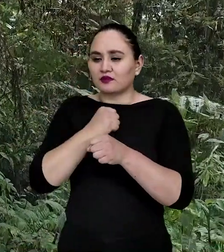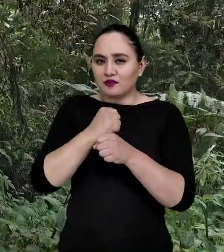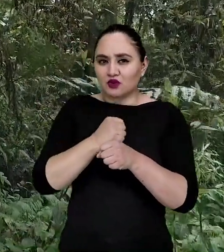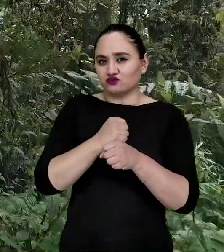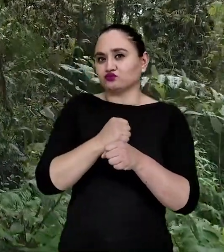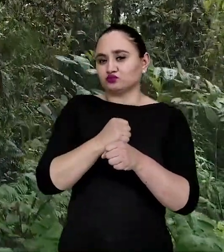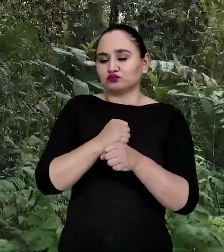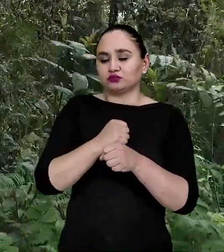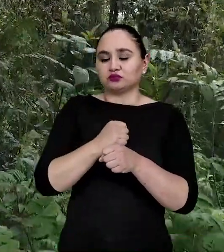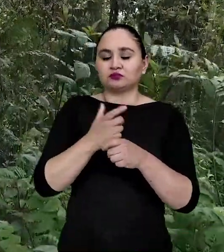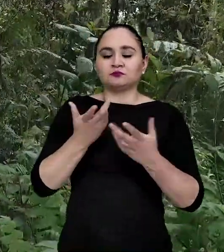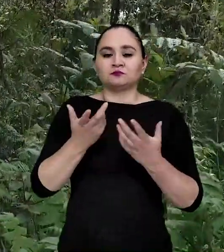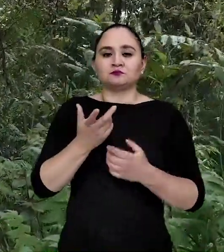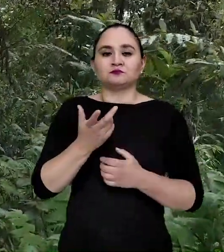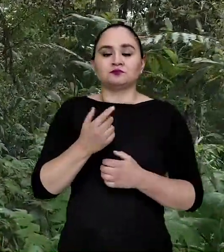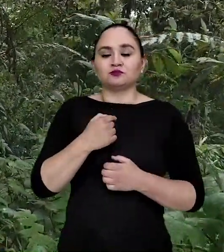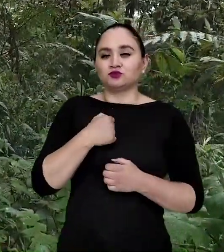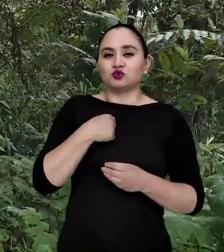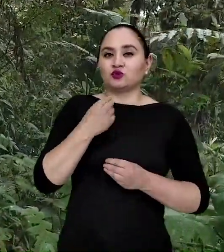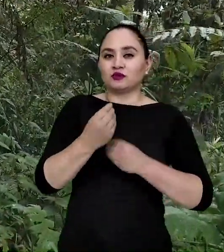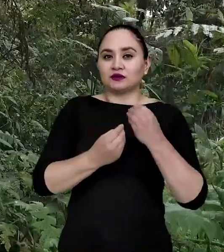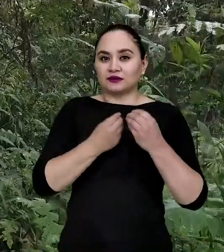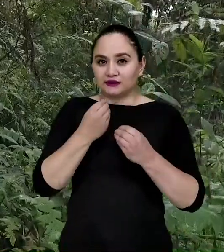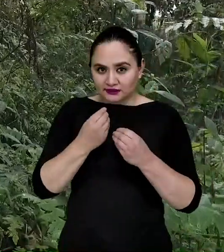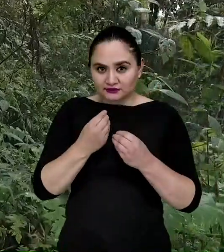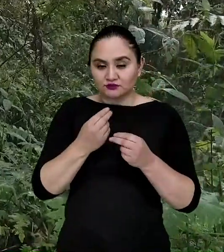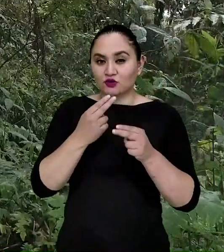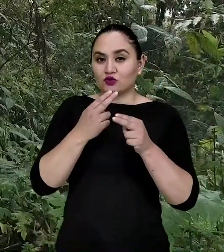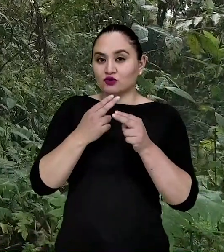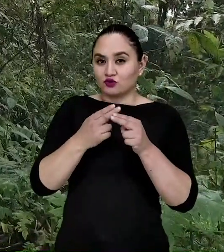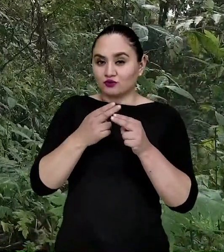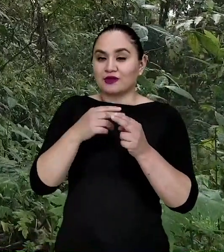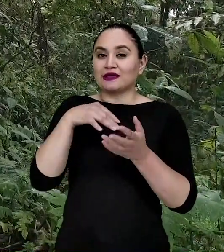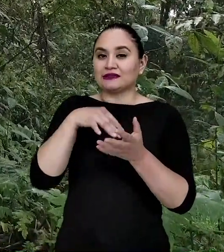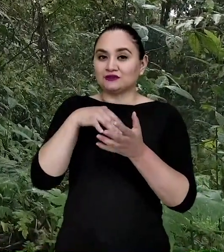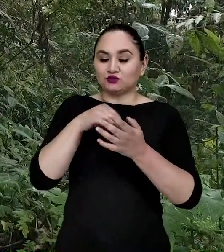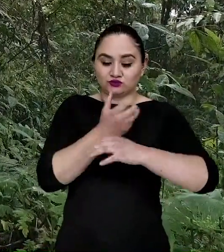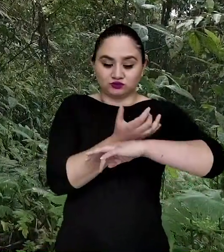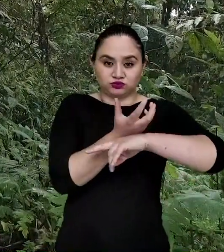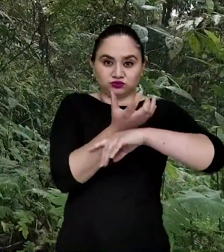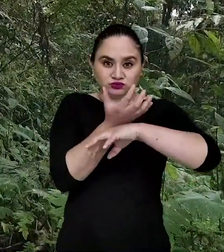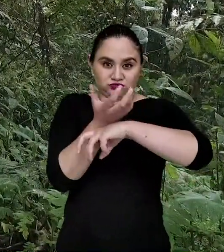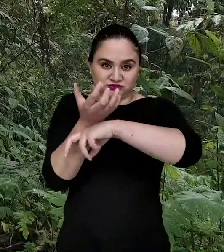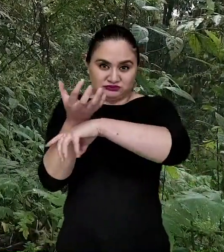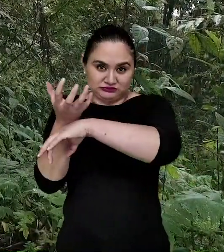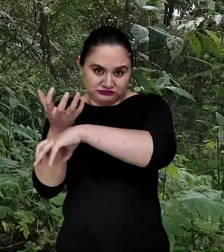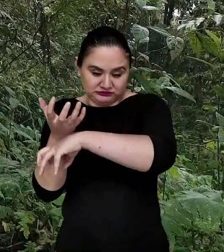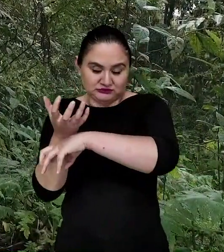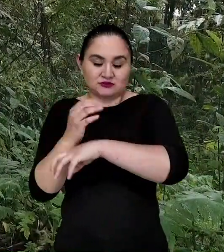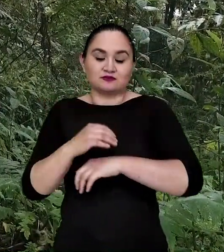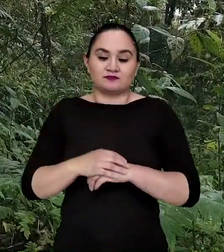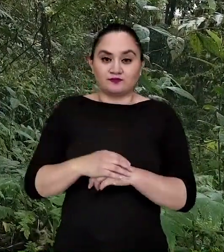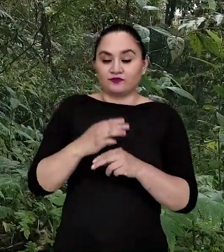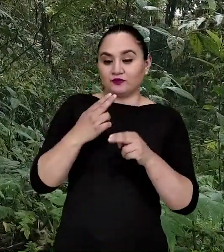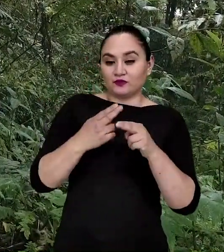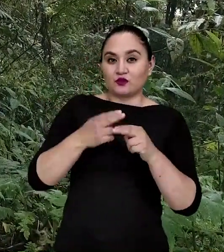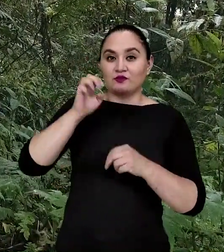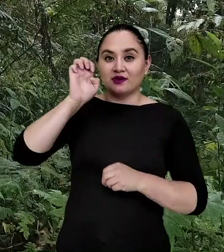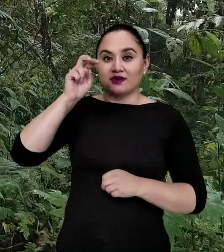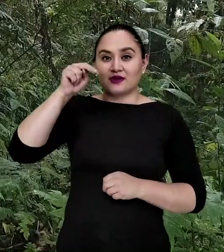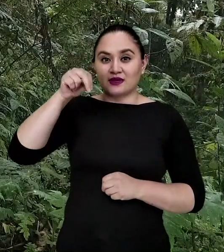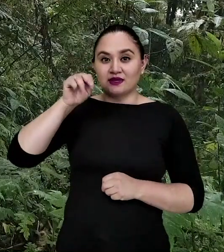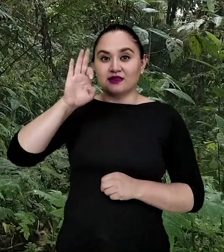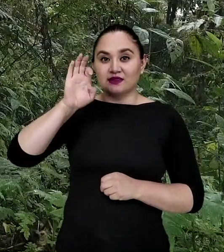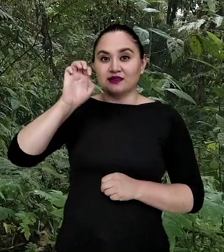tu trabajo de titulación. Yo en mi caso me dediqué a entomología, que es el estudio de los insectos. Y me fui a la